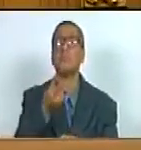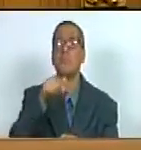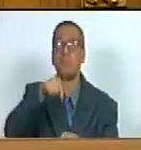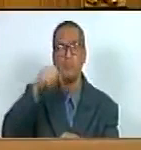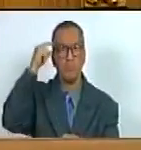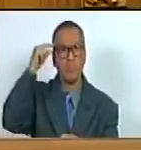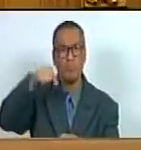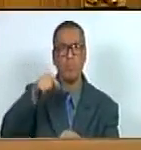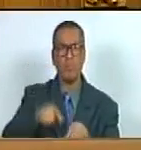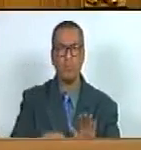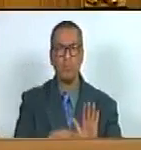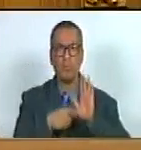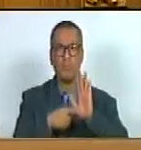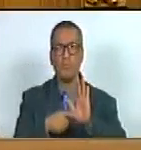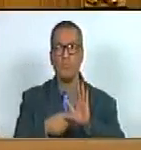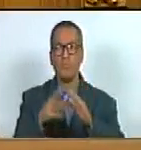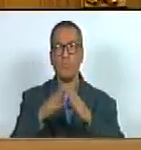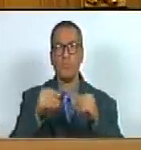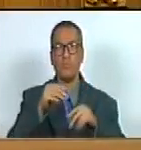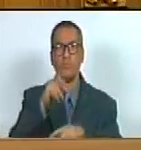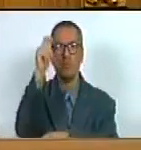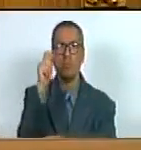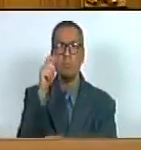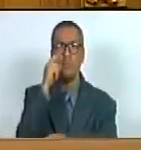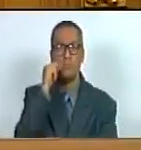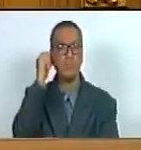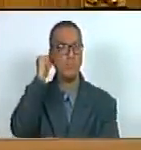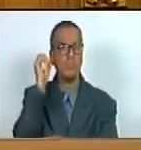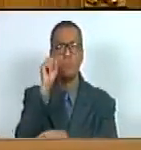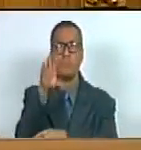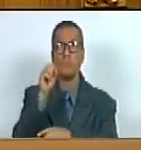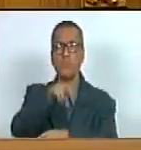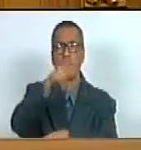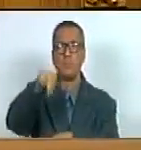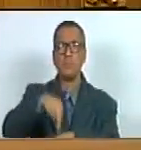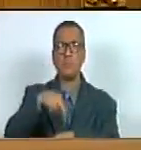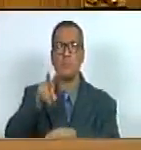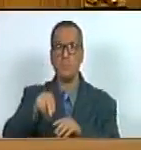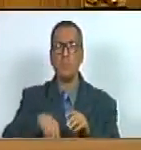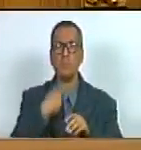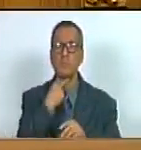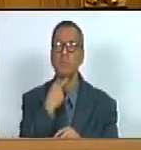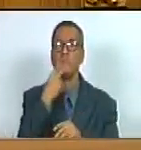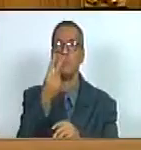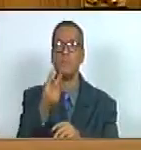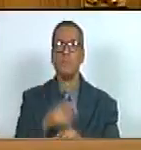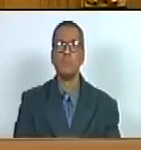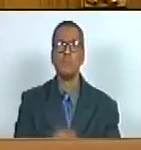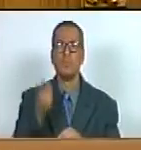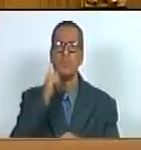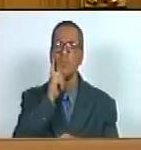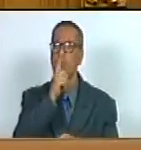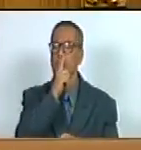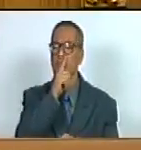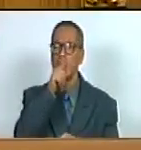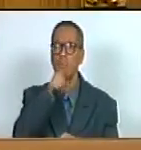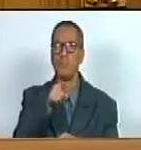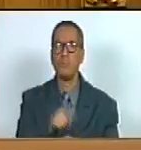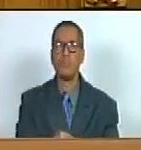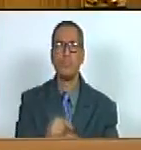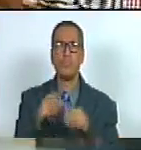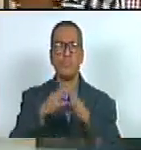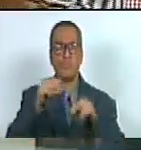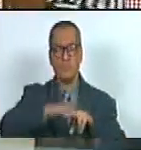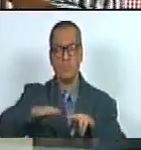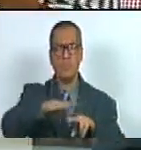que hoy se reflejan en todos los diputados y diputadas de la asamblea nacional para levantarla en nombre de todos